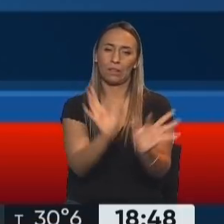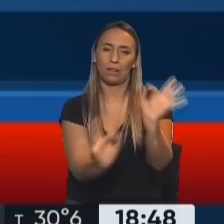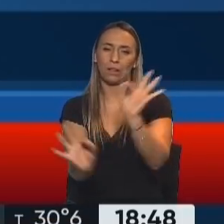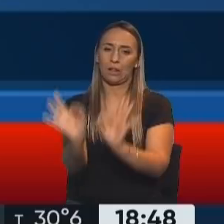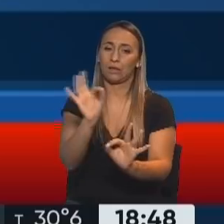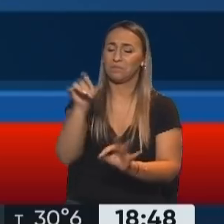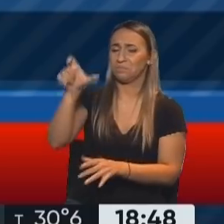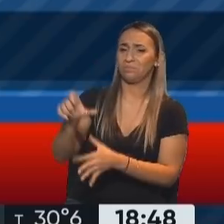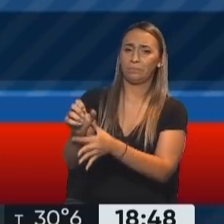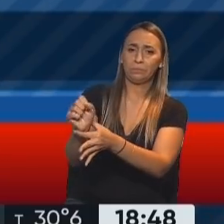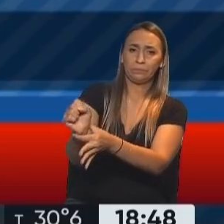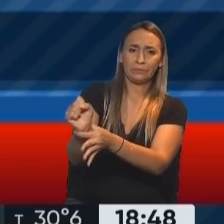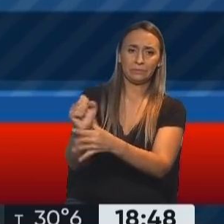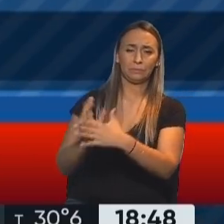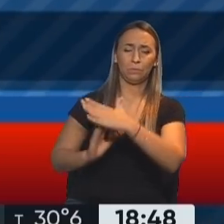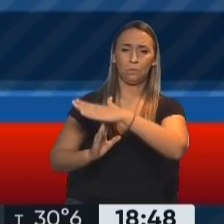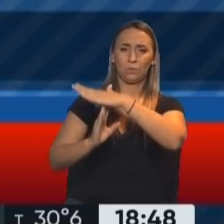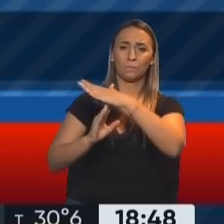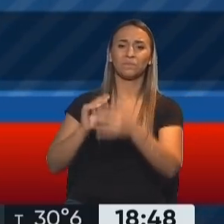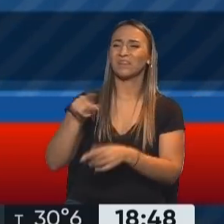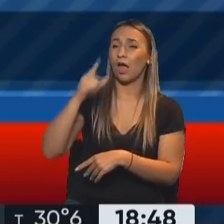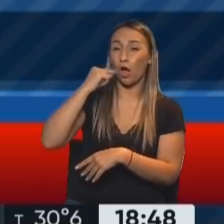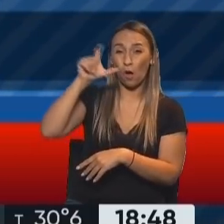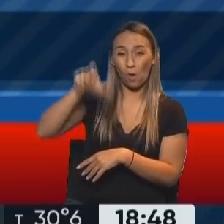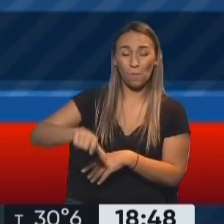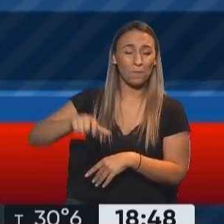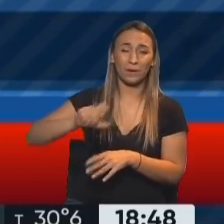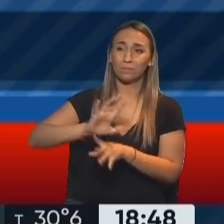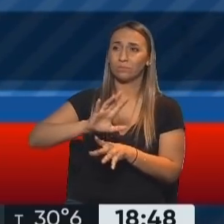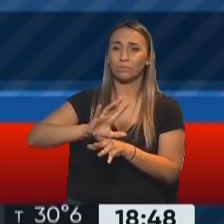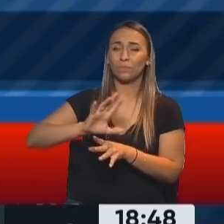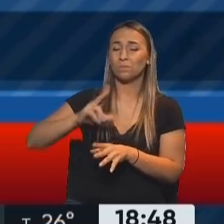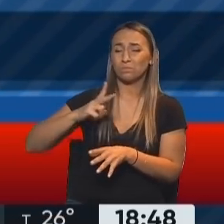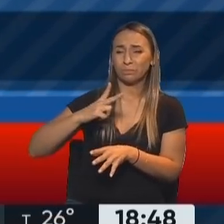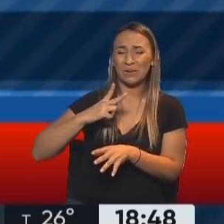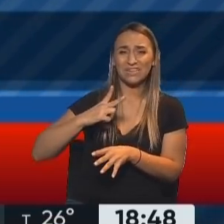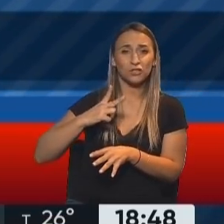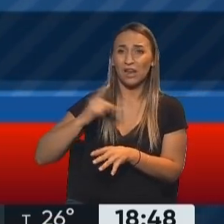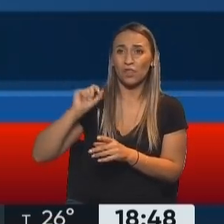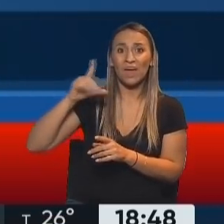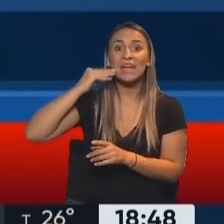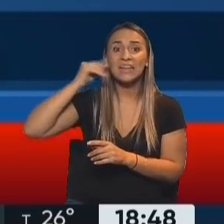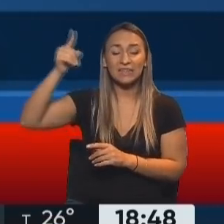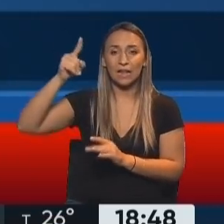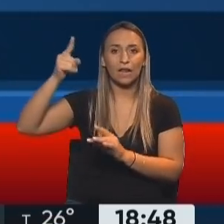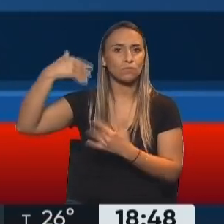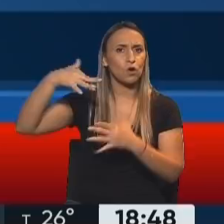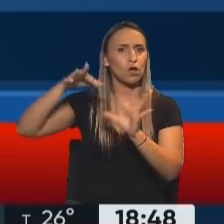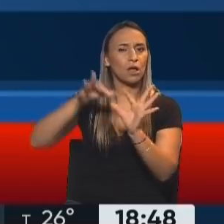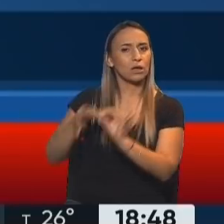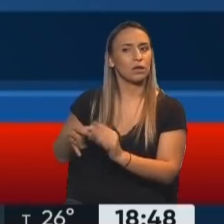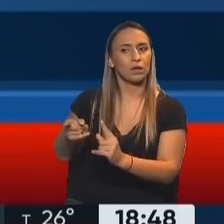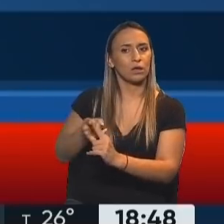magnate, que es la octava fortuna de Inglaterra y está muy conectado con lo que pasa en